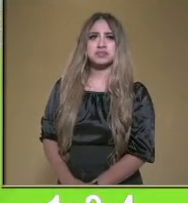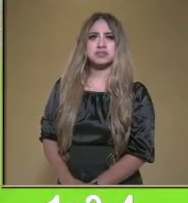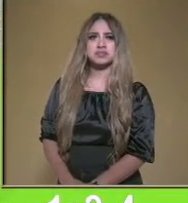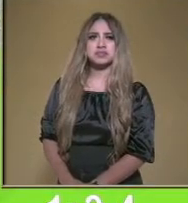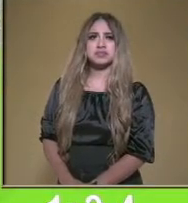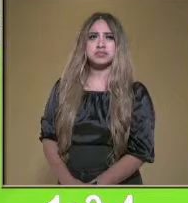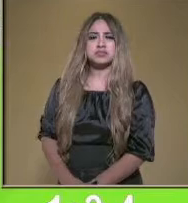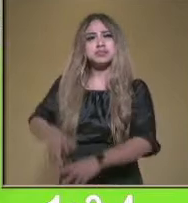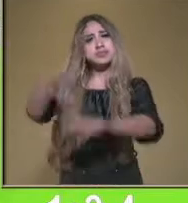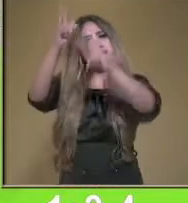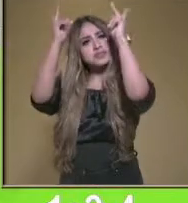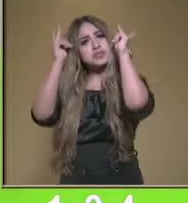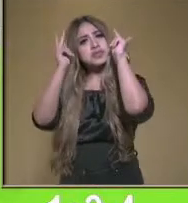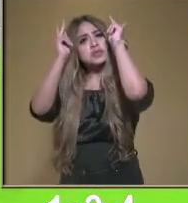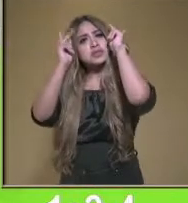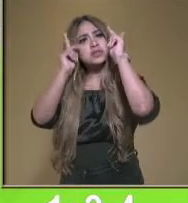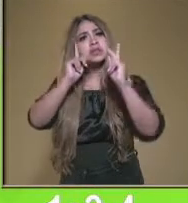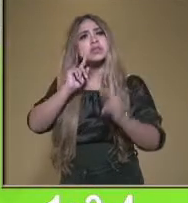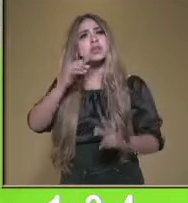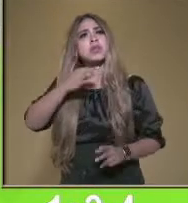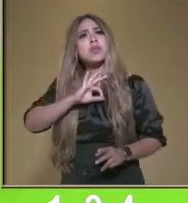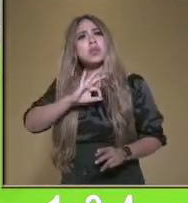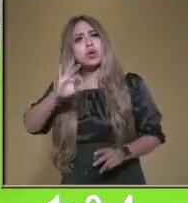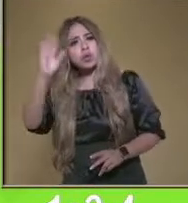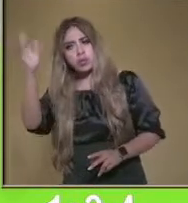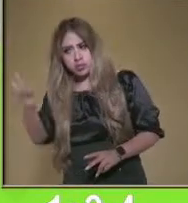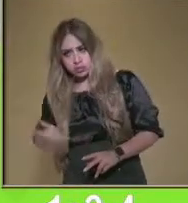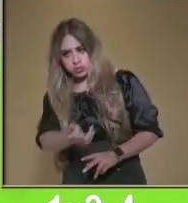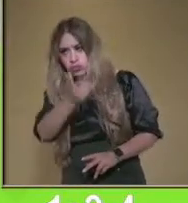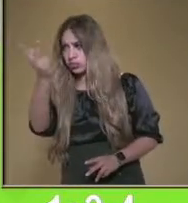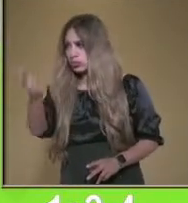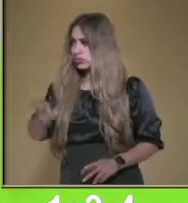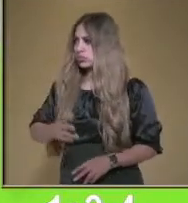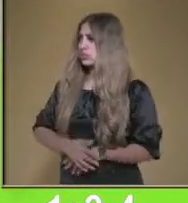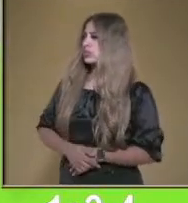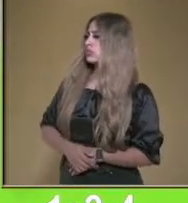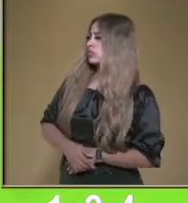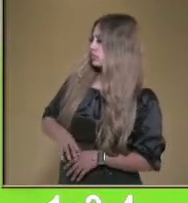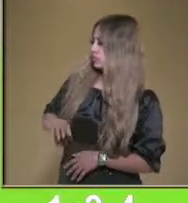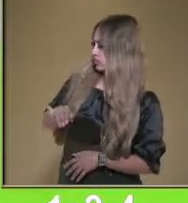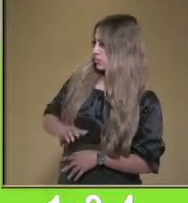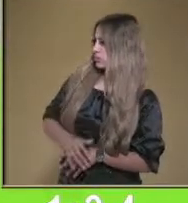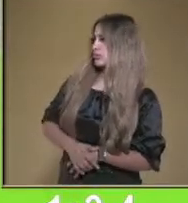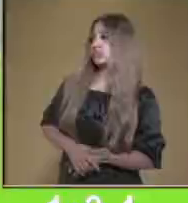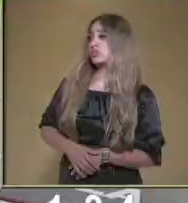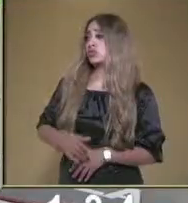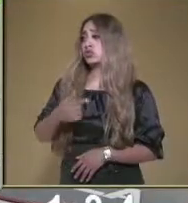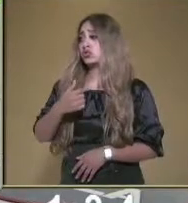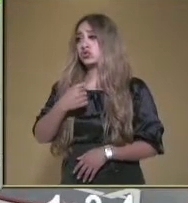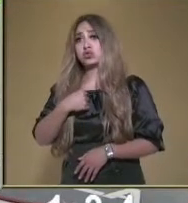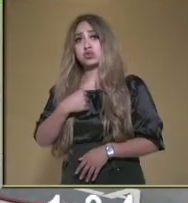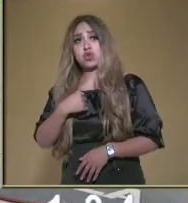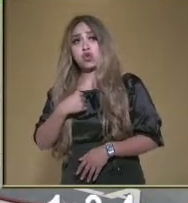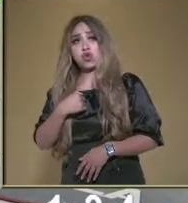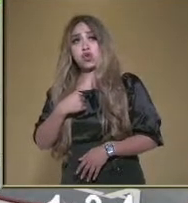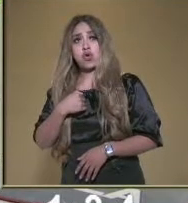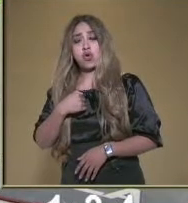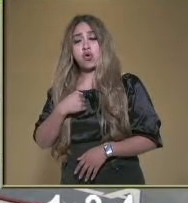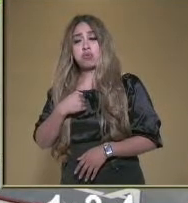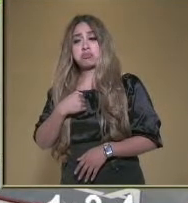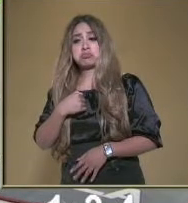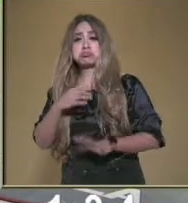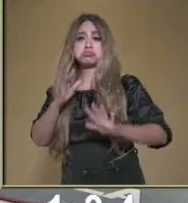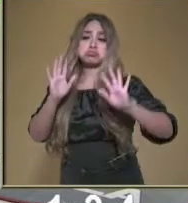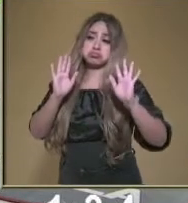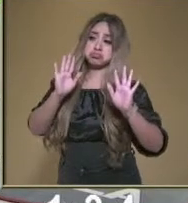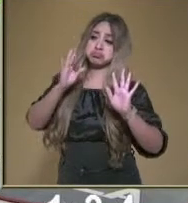Princesa, ¿te puedo hacer una pregunta? Dígame. Mira, yo he escuchado que no me baño, que